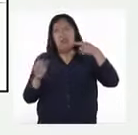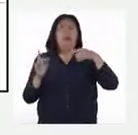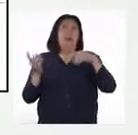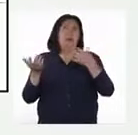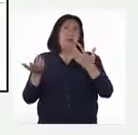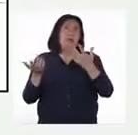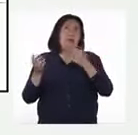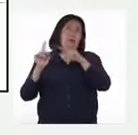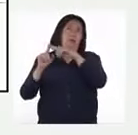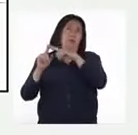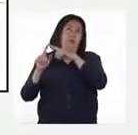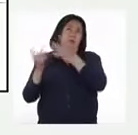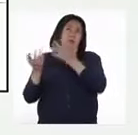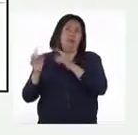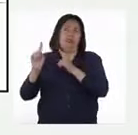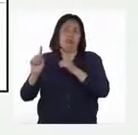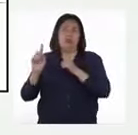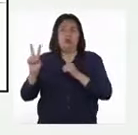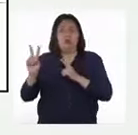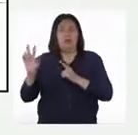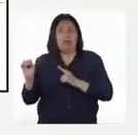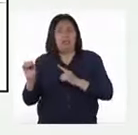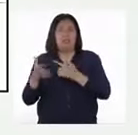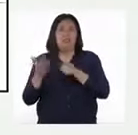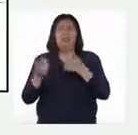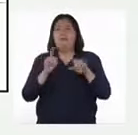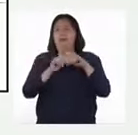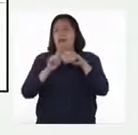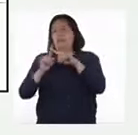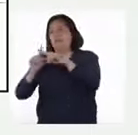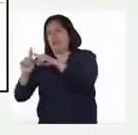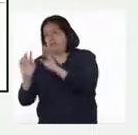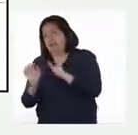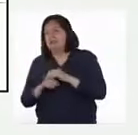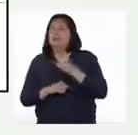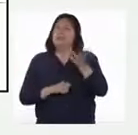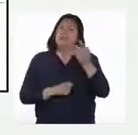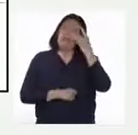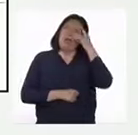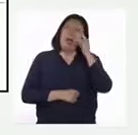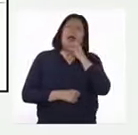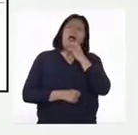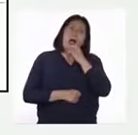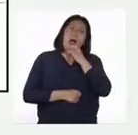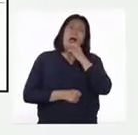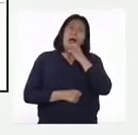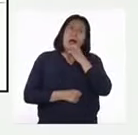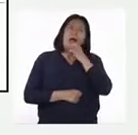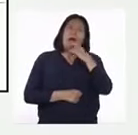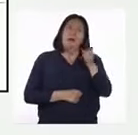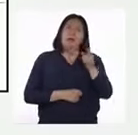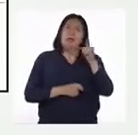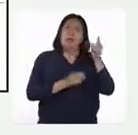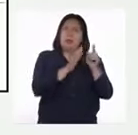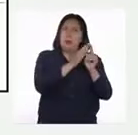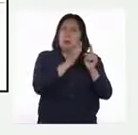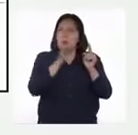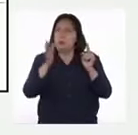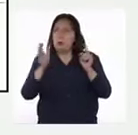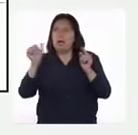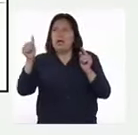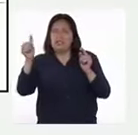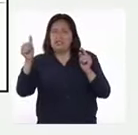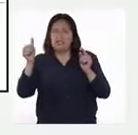Es decir, 120 vicuñas. Lo que hice fue multiplicar. Me di cuenta de que para llegar de 1 a 10,